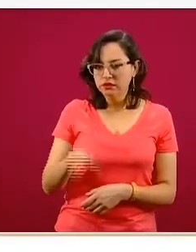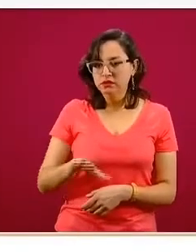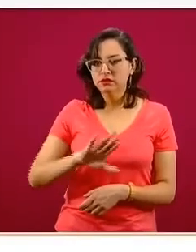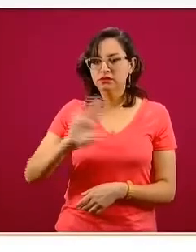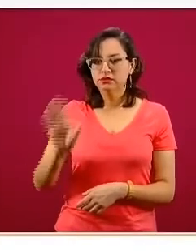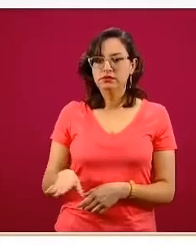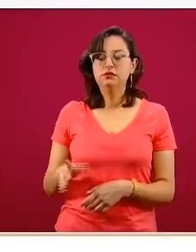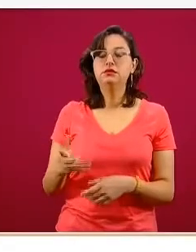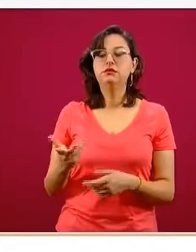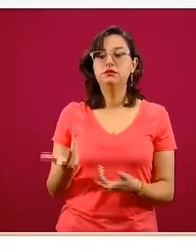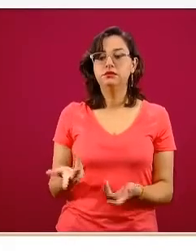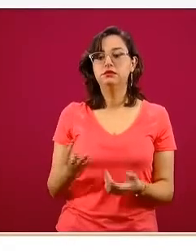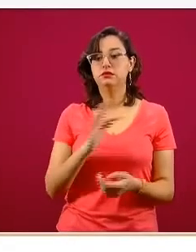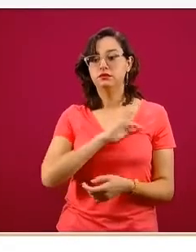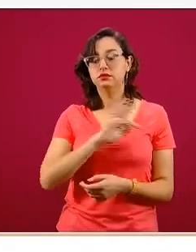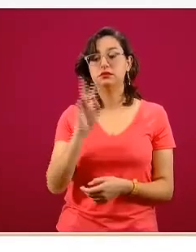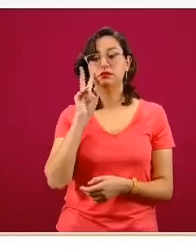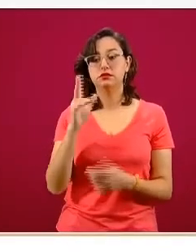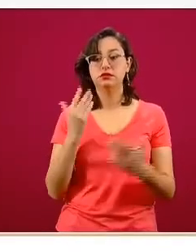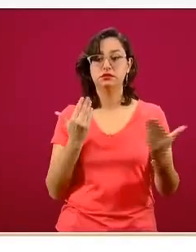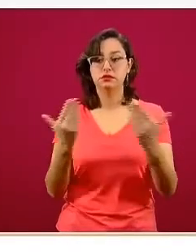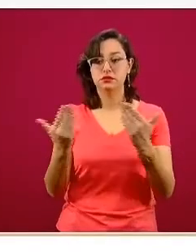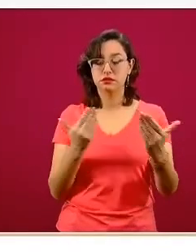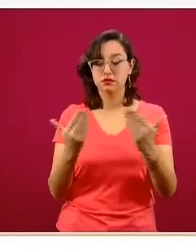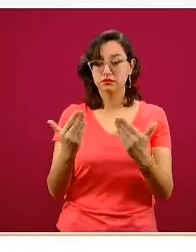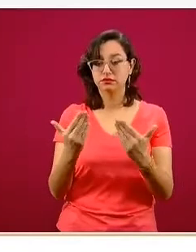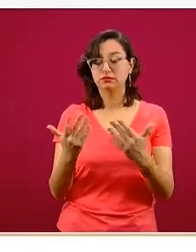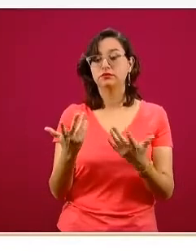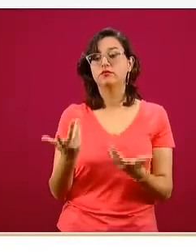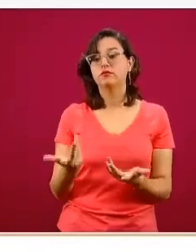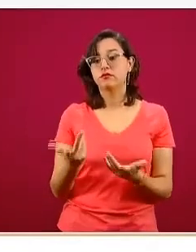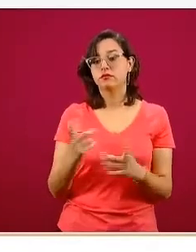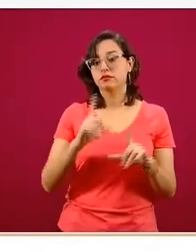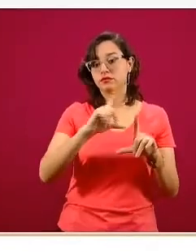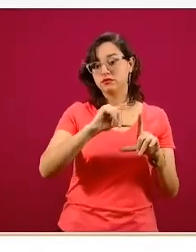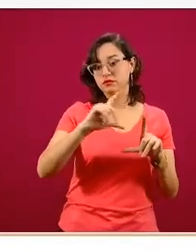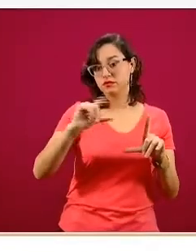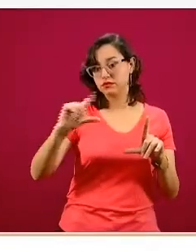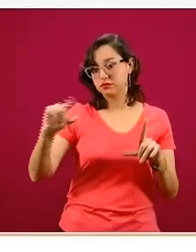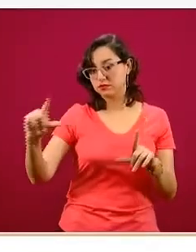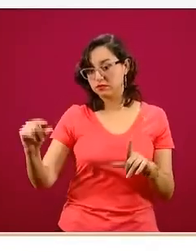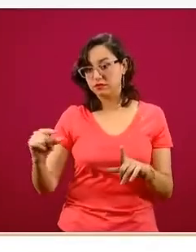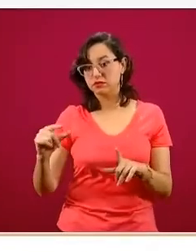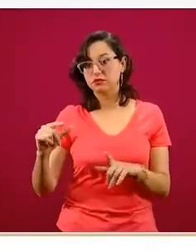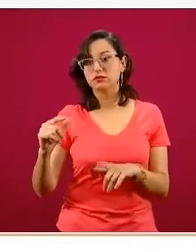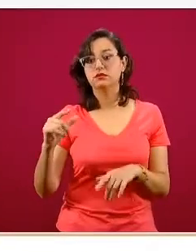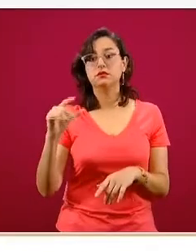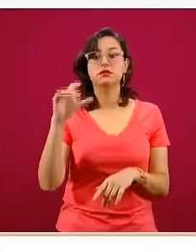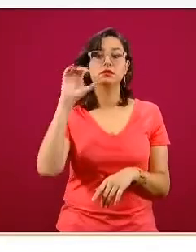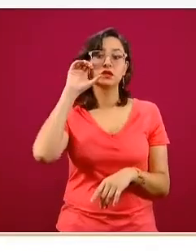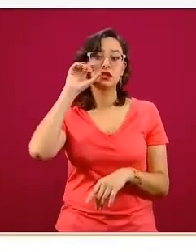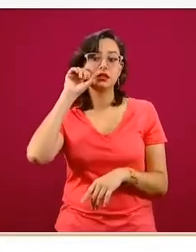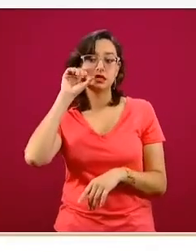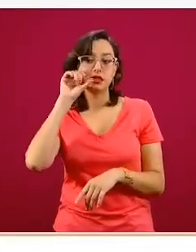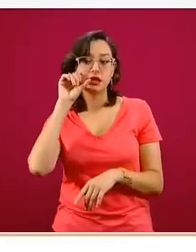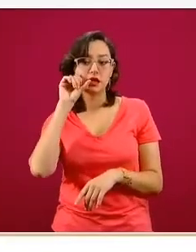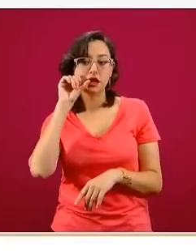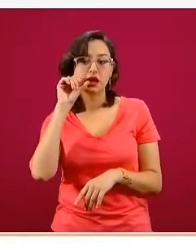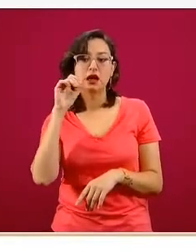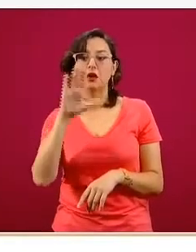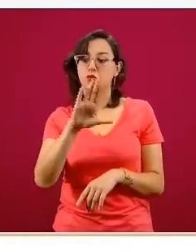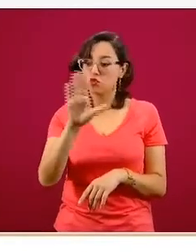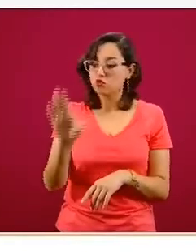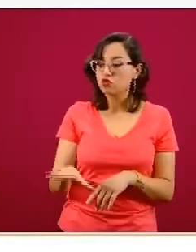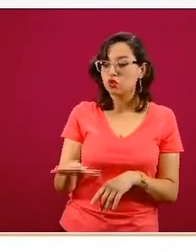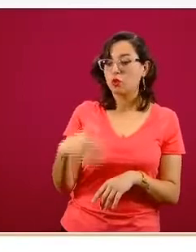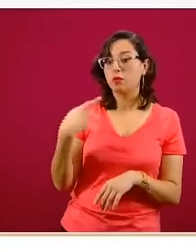defunción y pueden ver en las columnas apiladas, aquellas que están en color naranja claro, son las